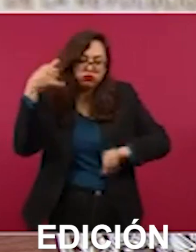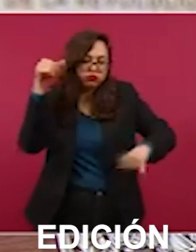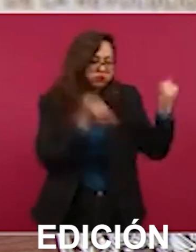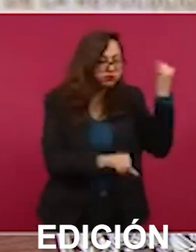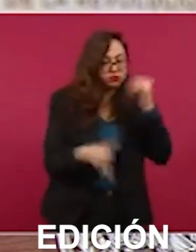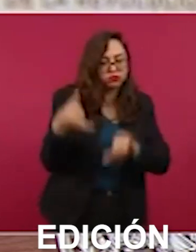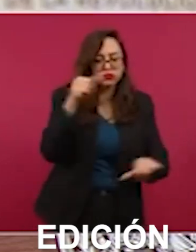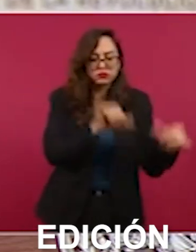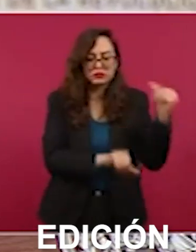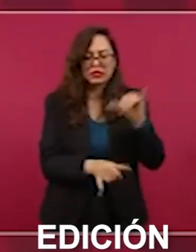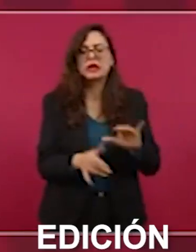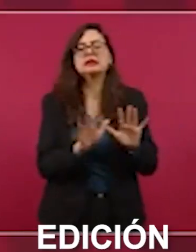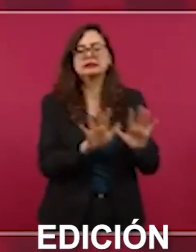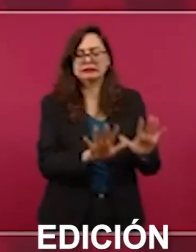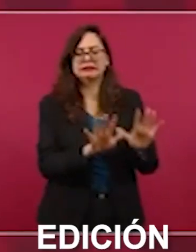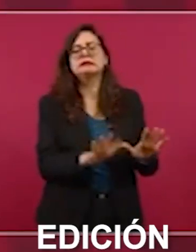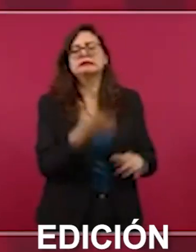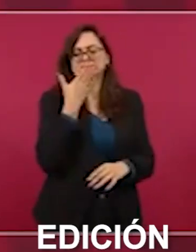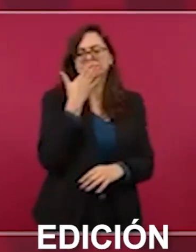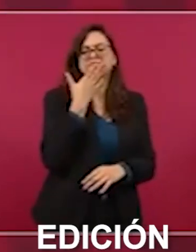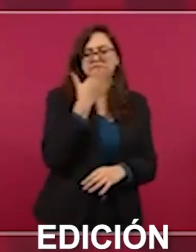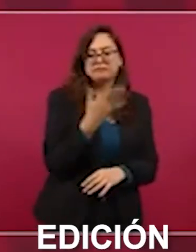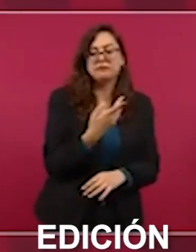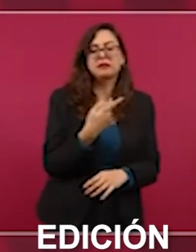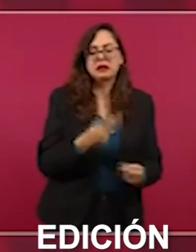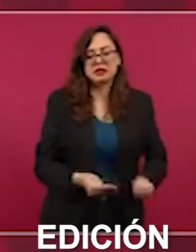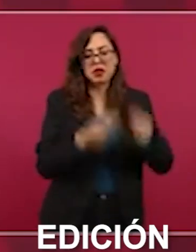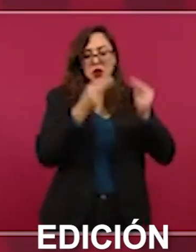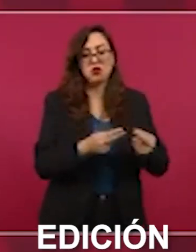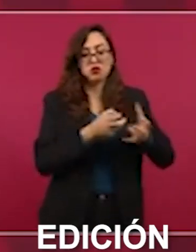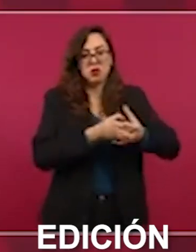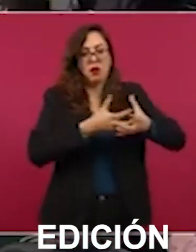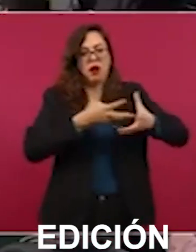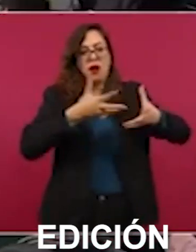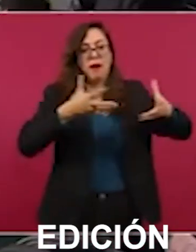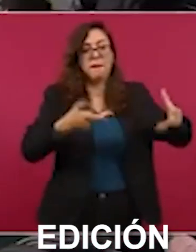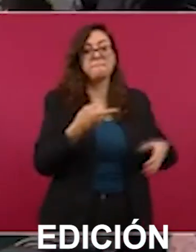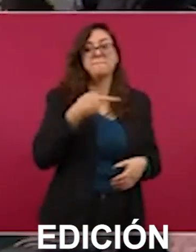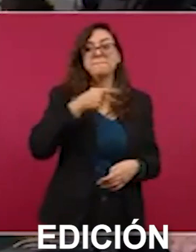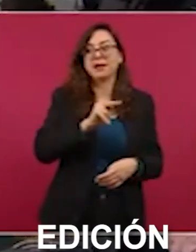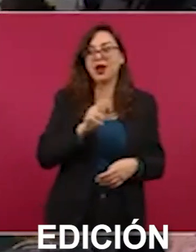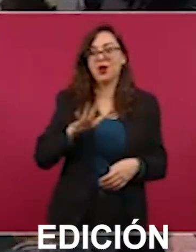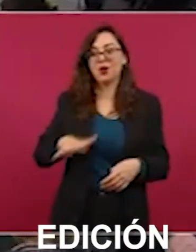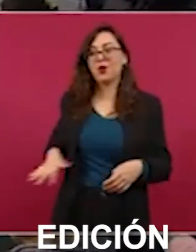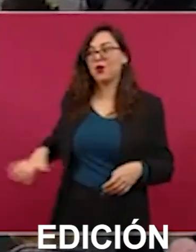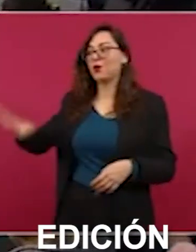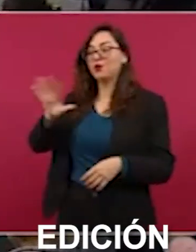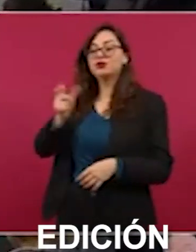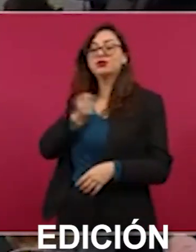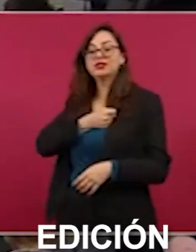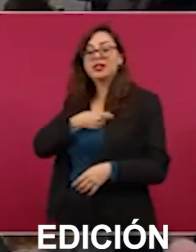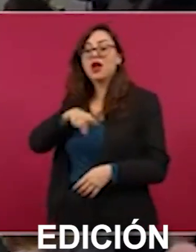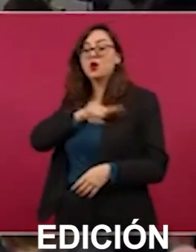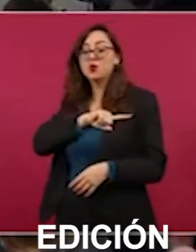y otra cosa es la salud y que si se tiene que decidir entre la salud